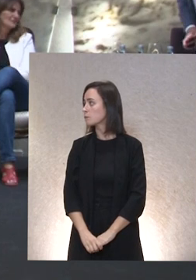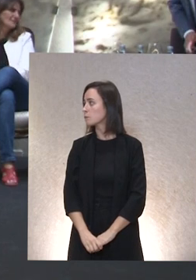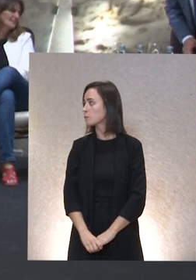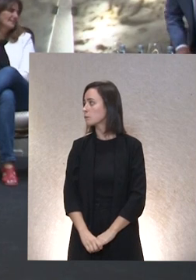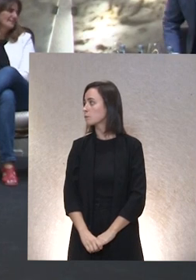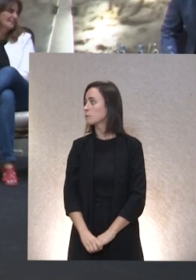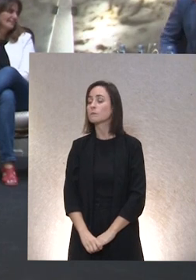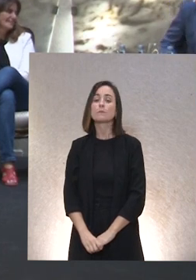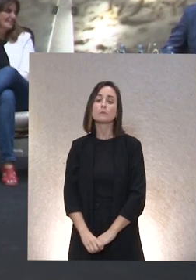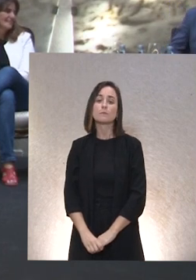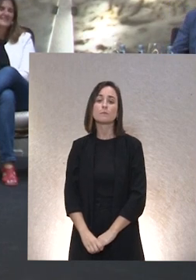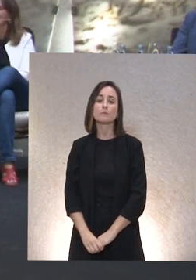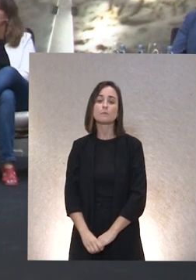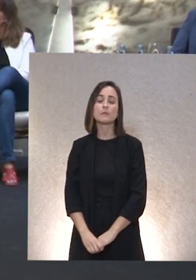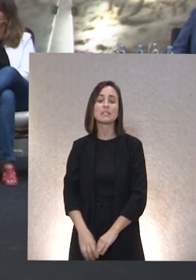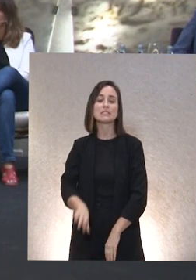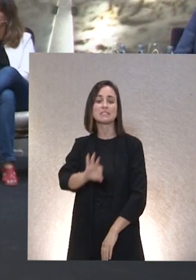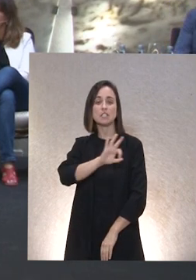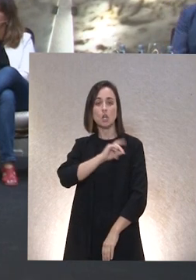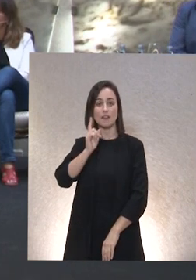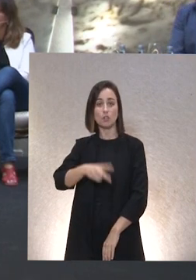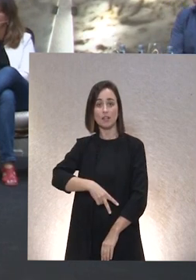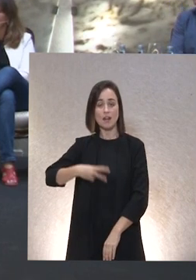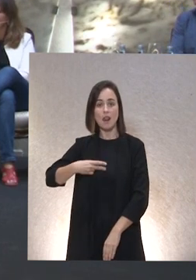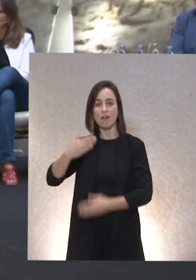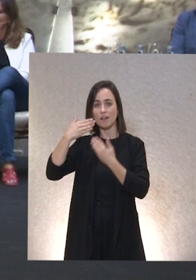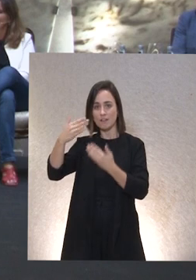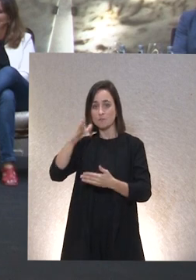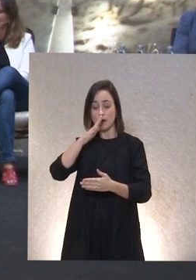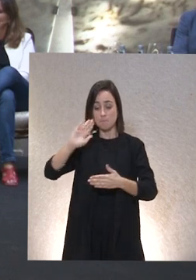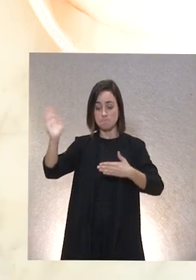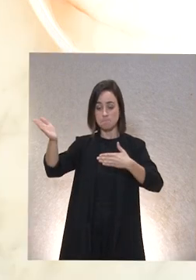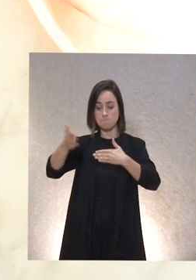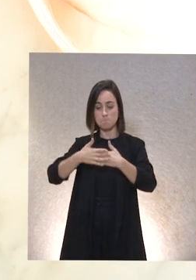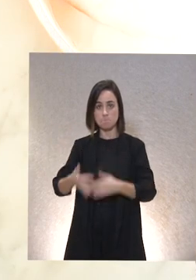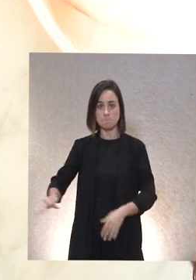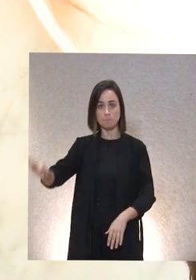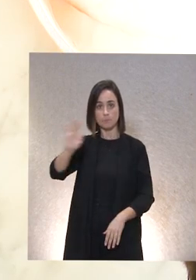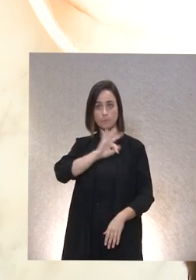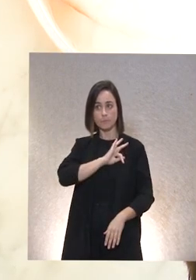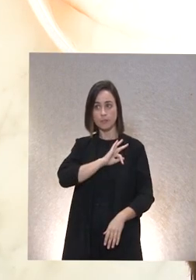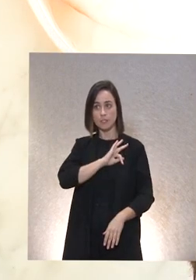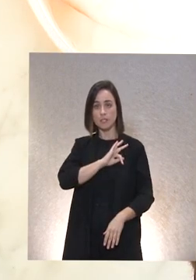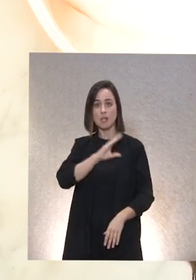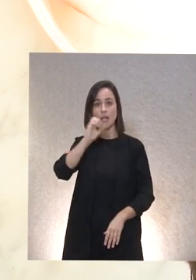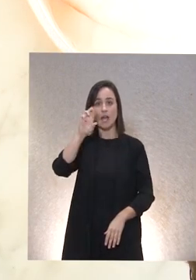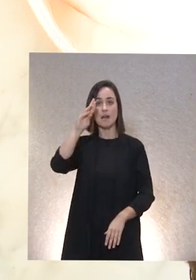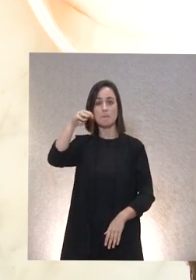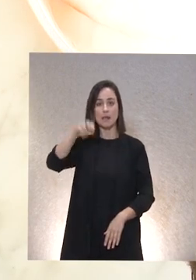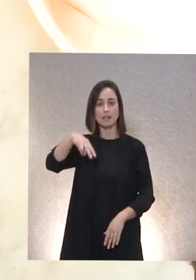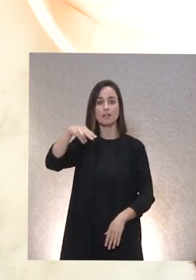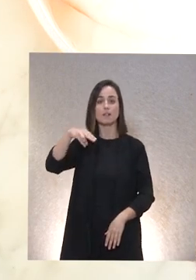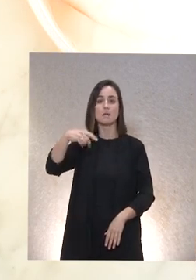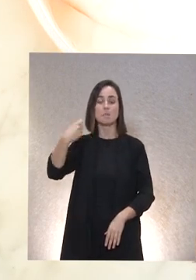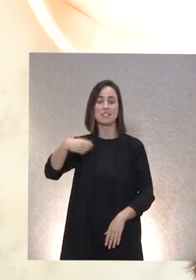muchas gracias señor director general y para cerrar este acto institucional tiene la palabra Carmen Lausirica presidenta de